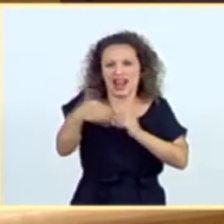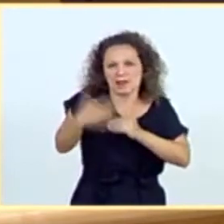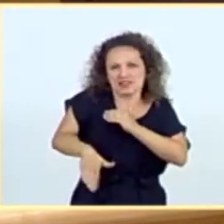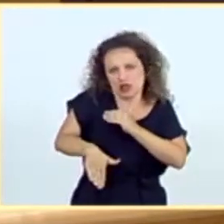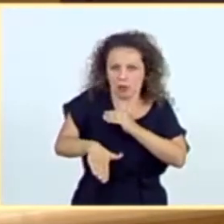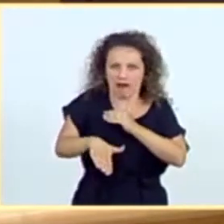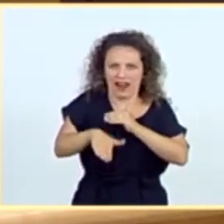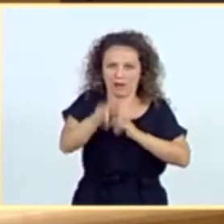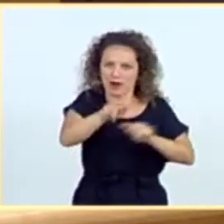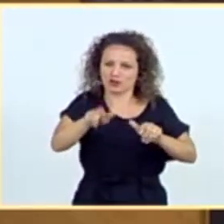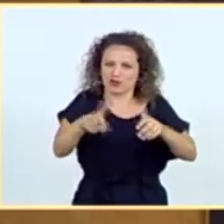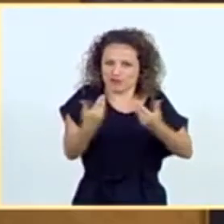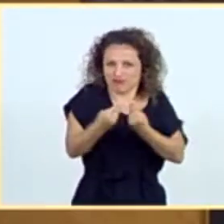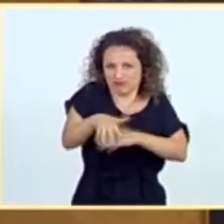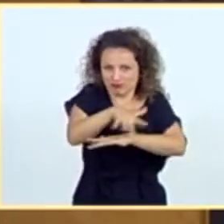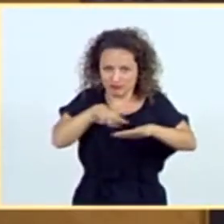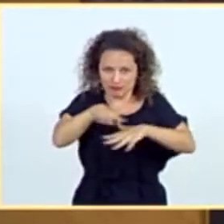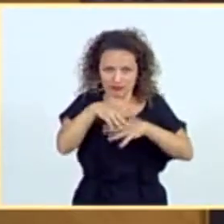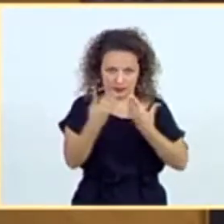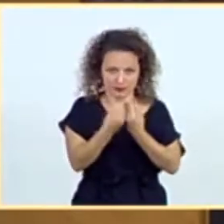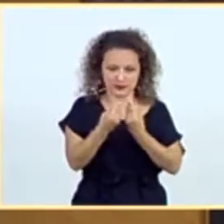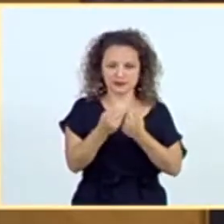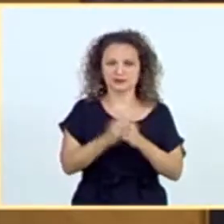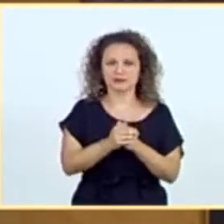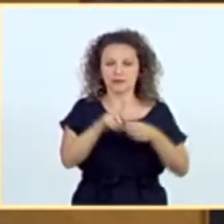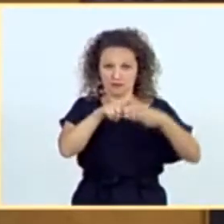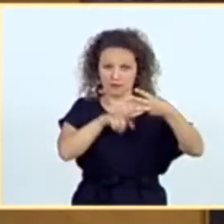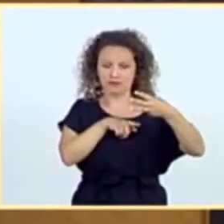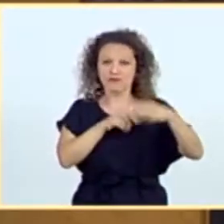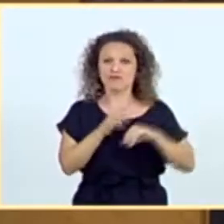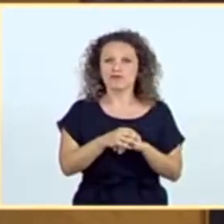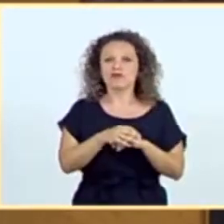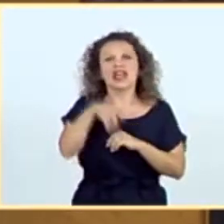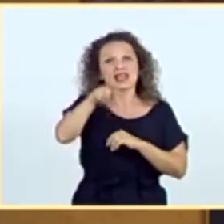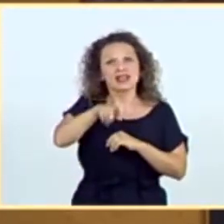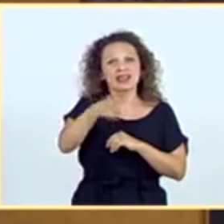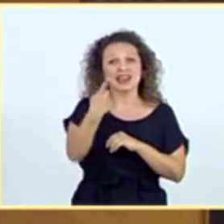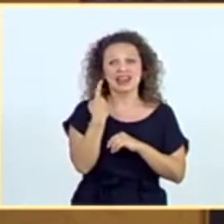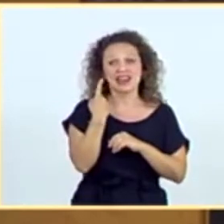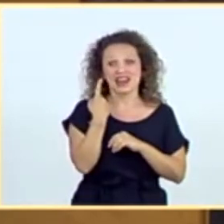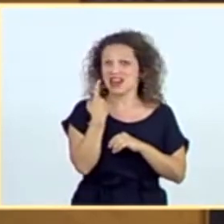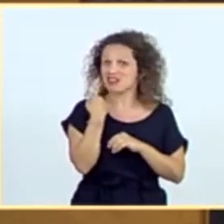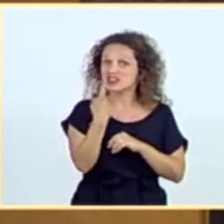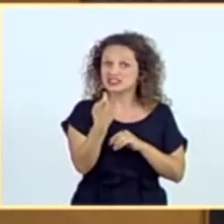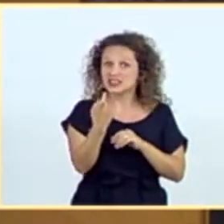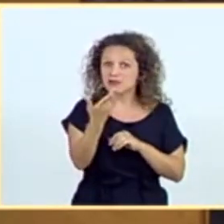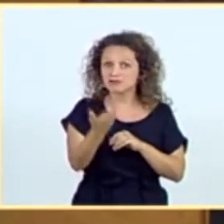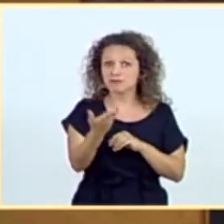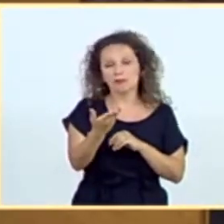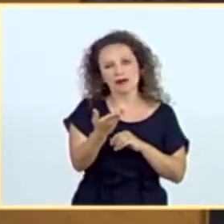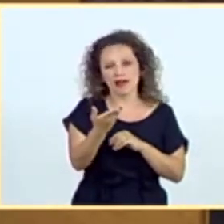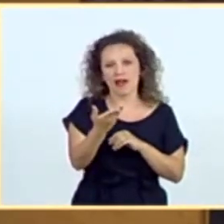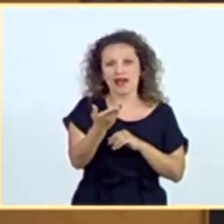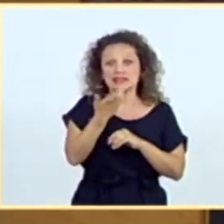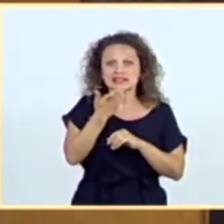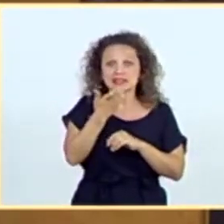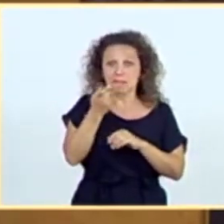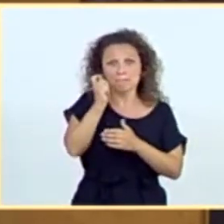limitación del aforo. Vemos cómo va a suponer una necesidad también de devolver aquello que se haya sido